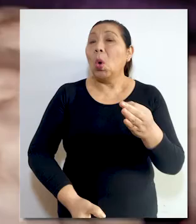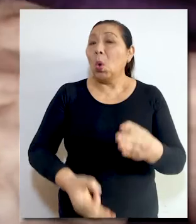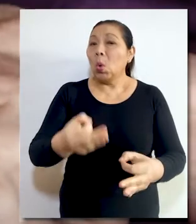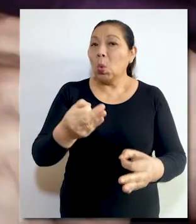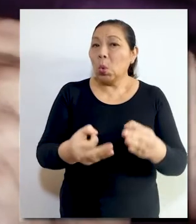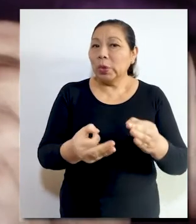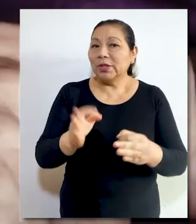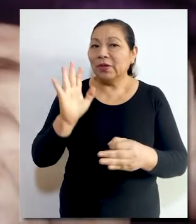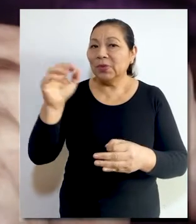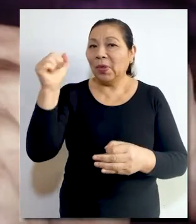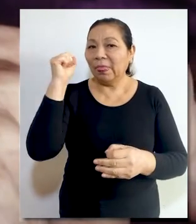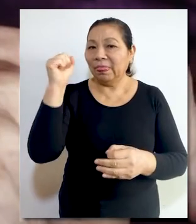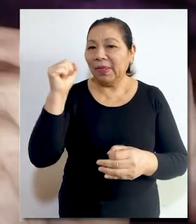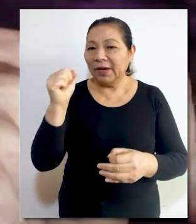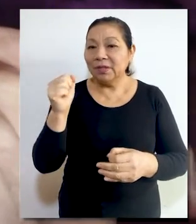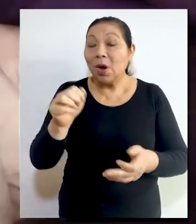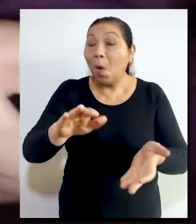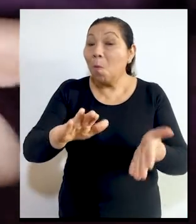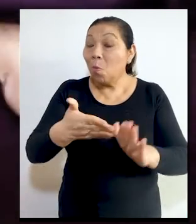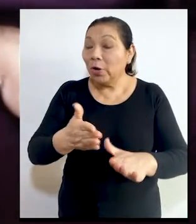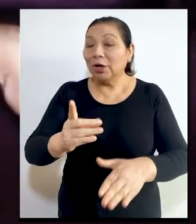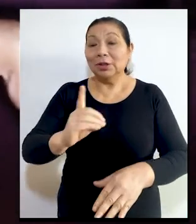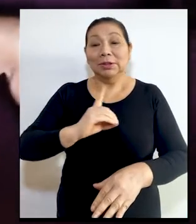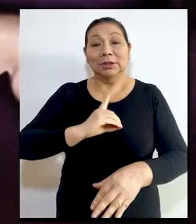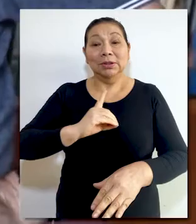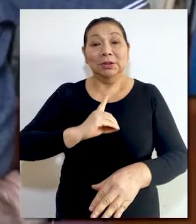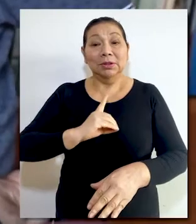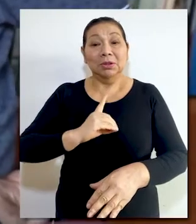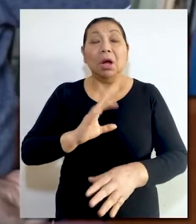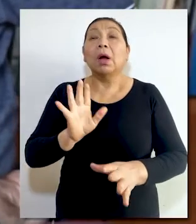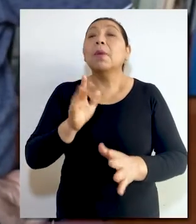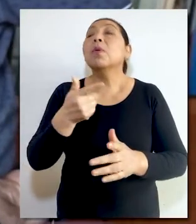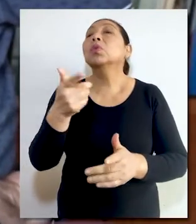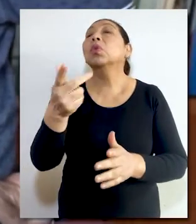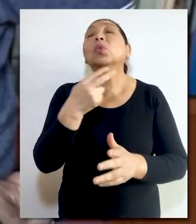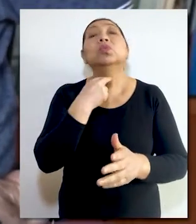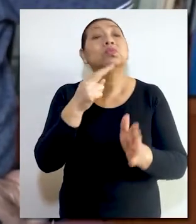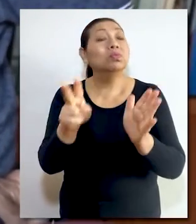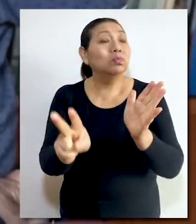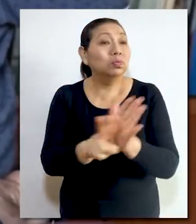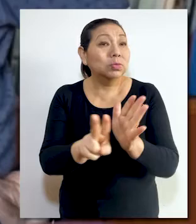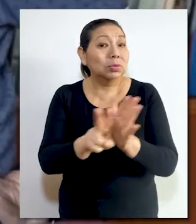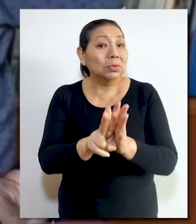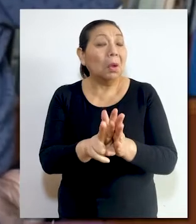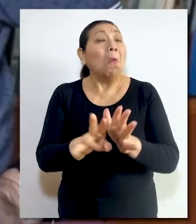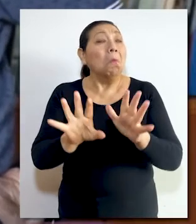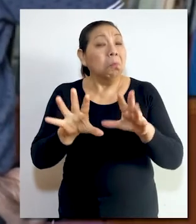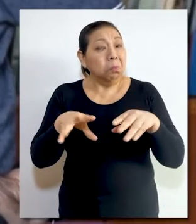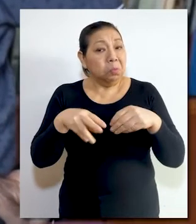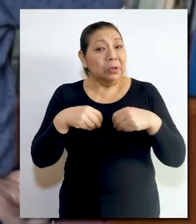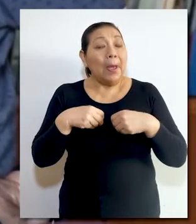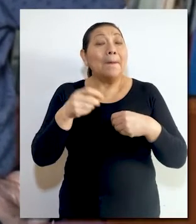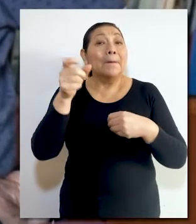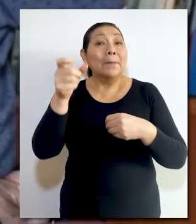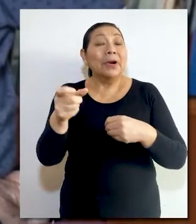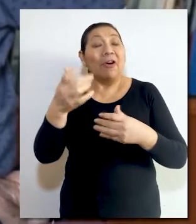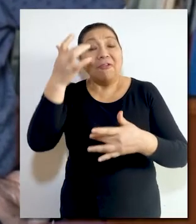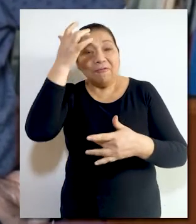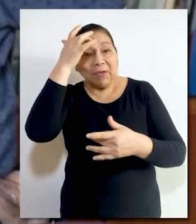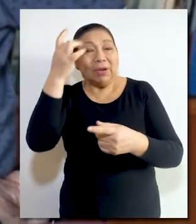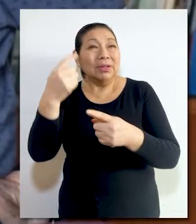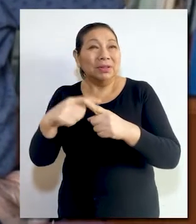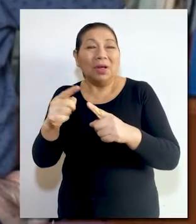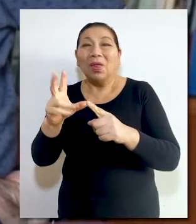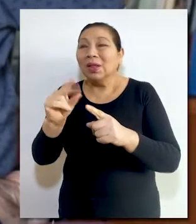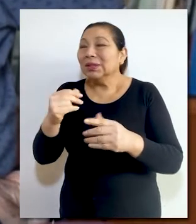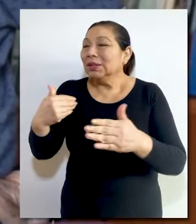La sentencia permite que el derecho fundamental a morir dignamente de forma asistida, médicamente, también se puede aplicar a pacientes